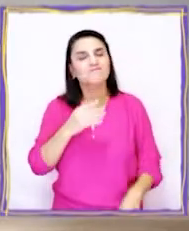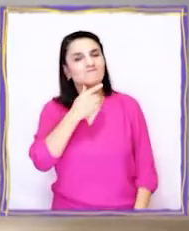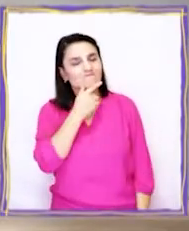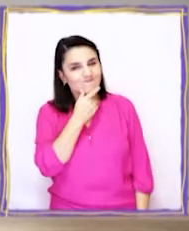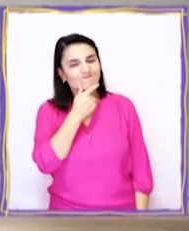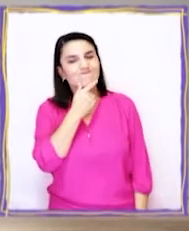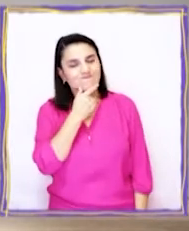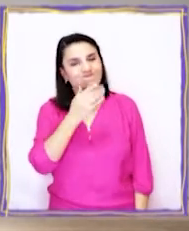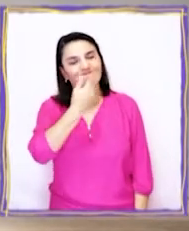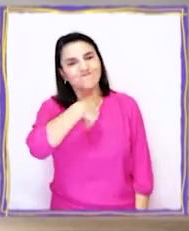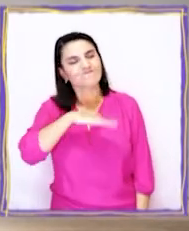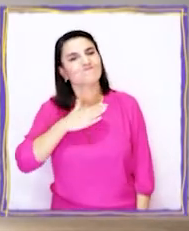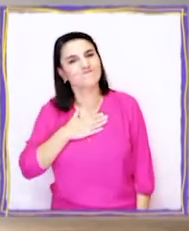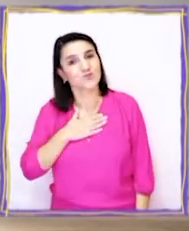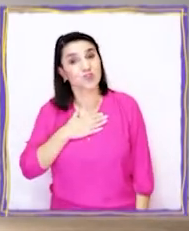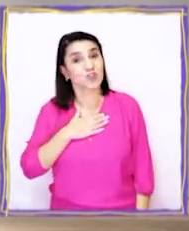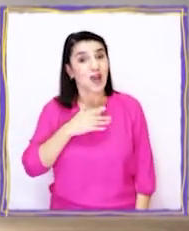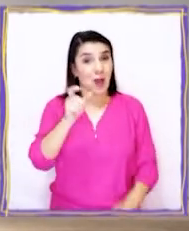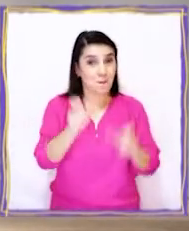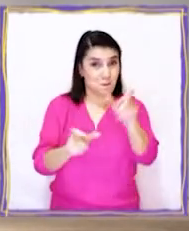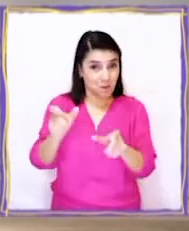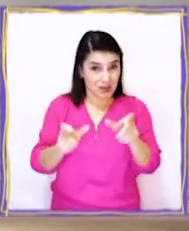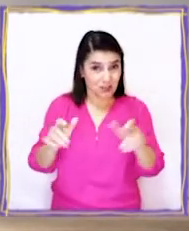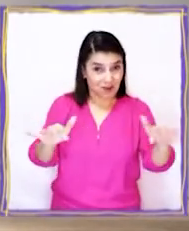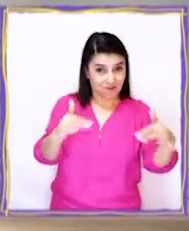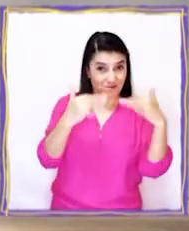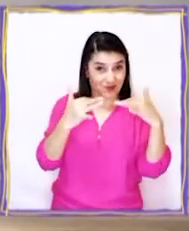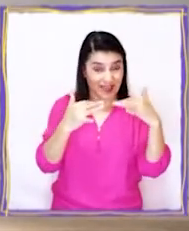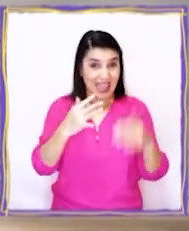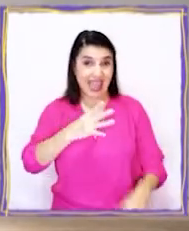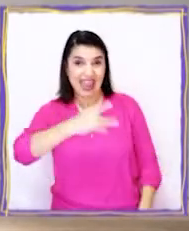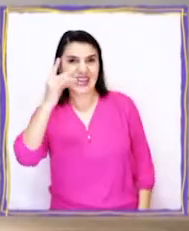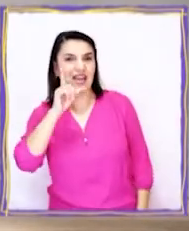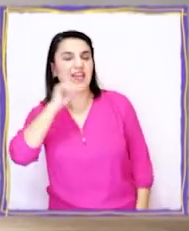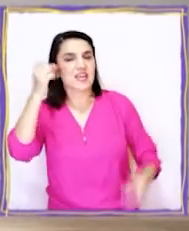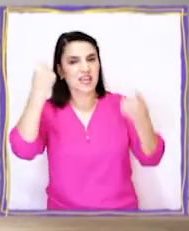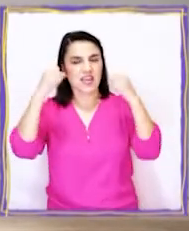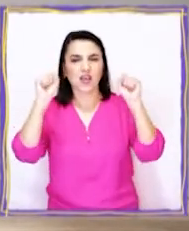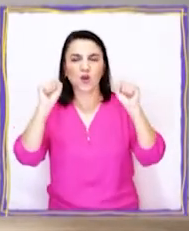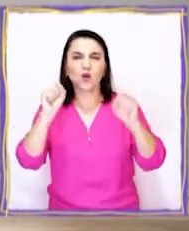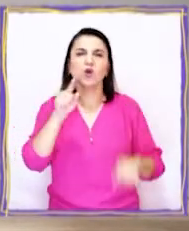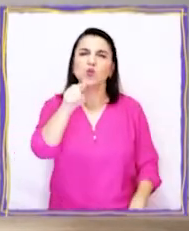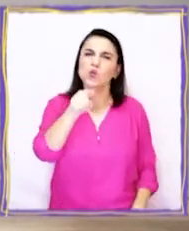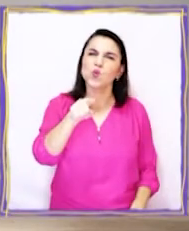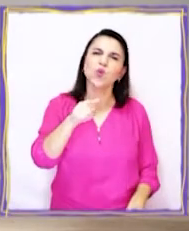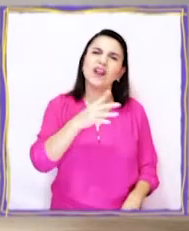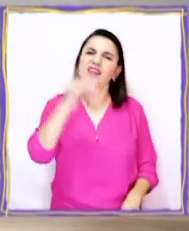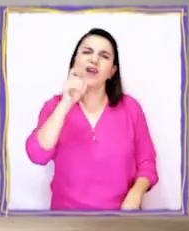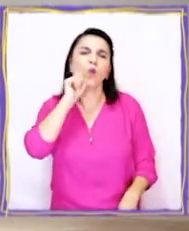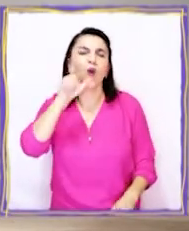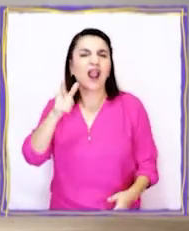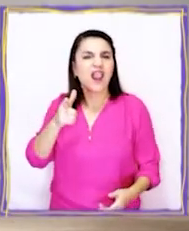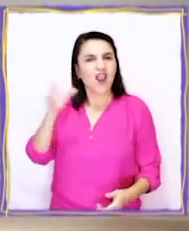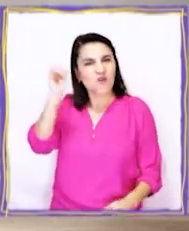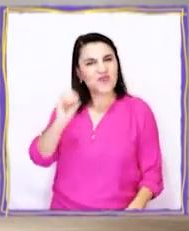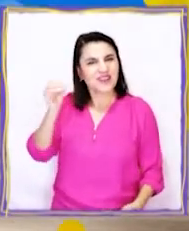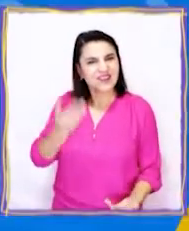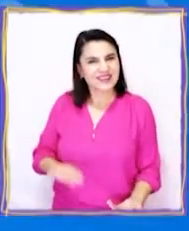Hmm, creo que tendremos que hacer a nuestros auditores elegir al ganador. ¿Qué postura elegirías tú?